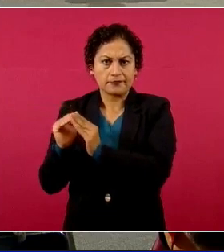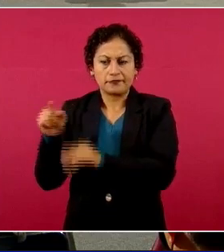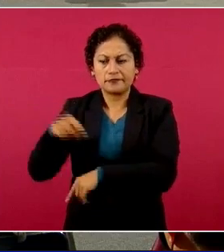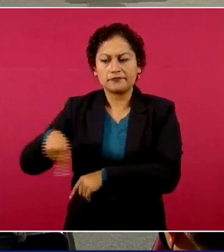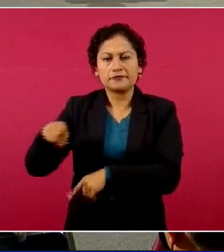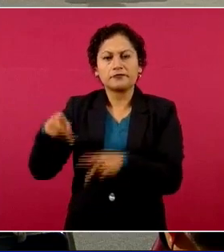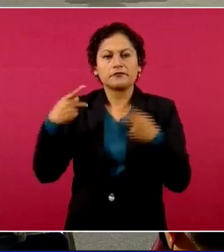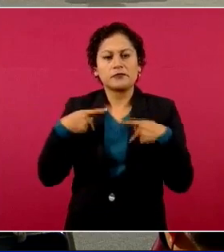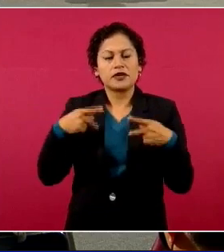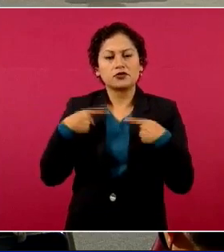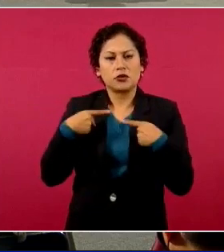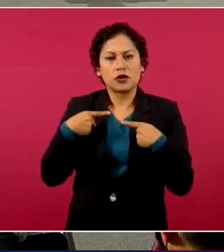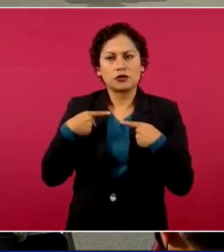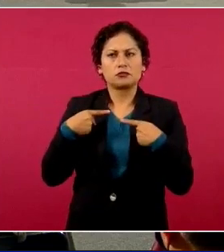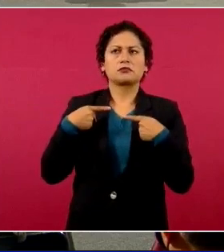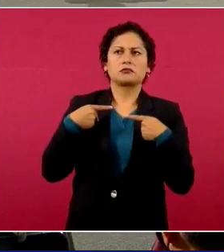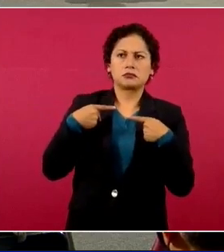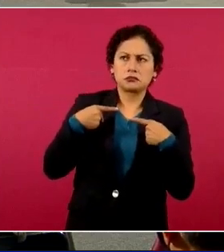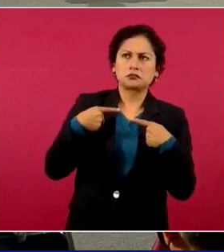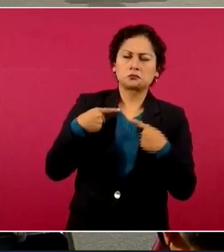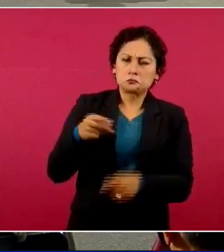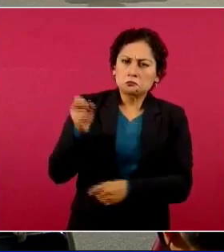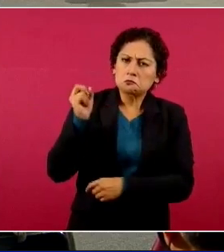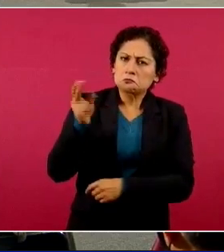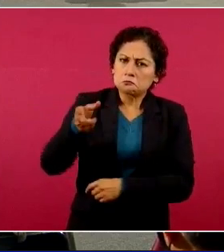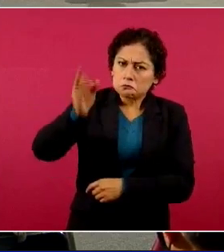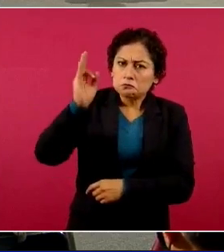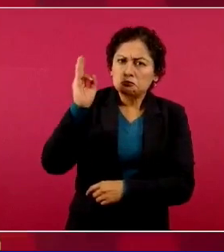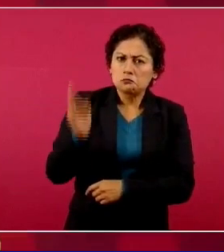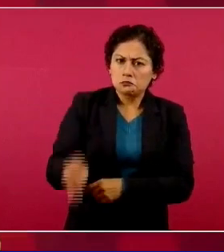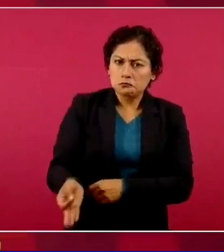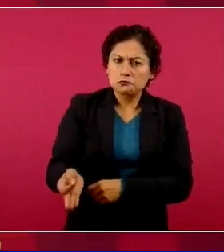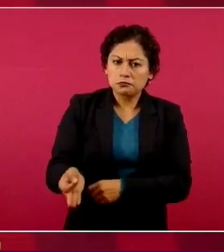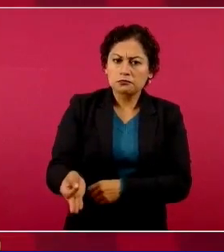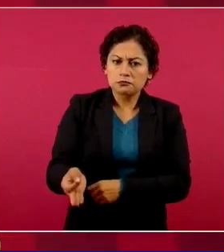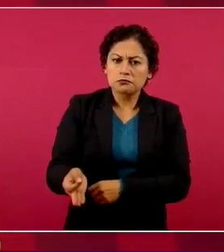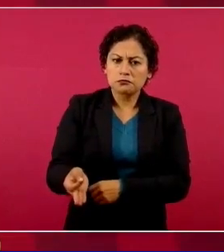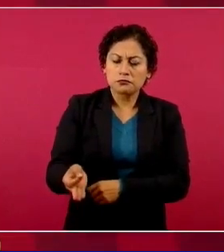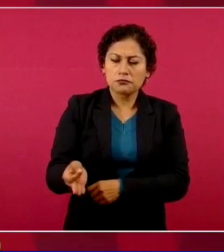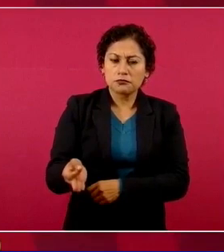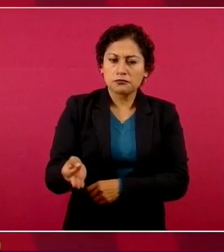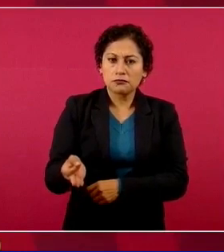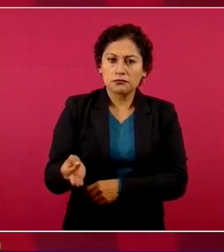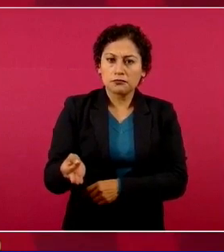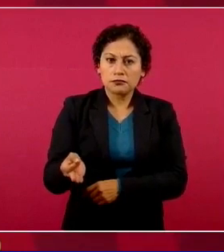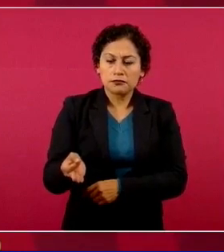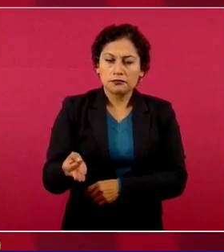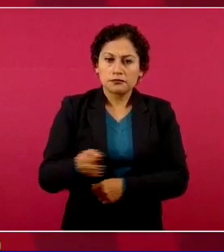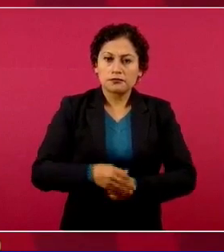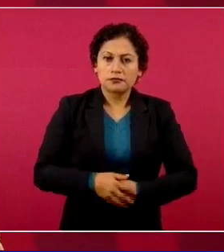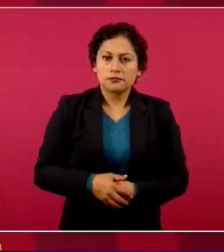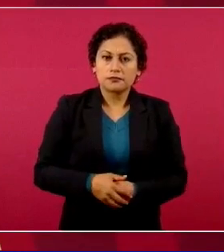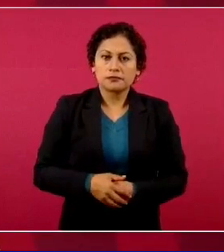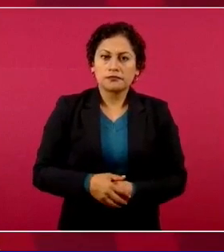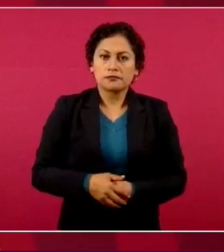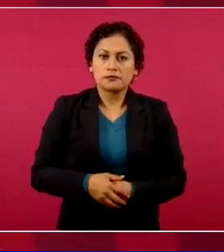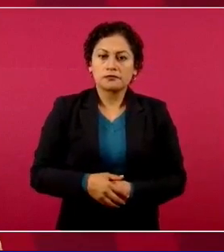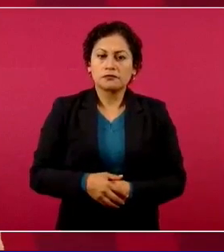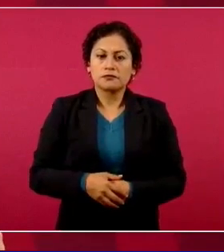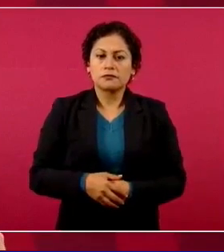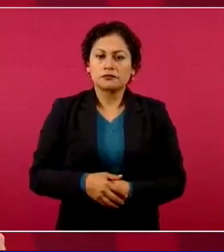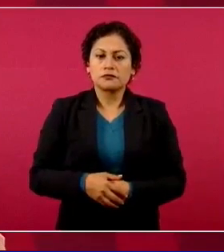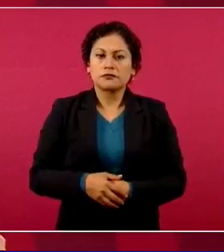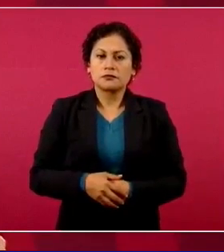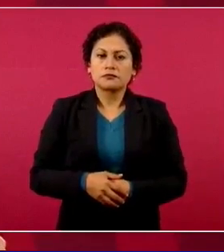aceptó. Se les conoce sus casas y se están haciendo